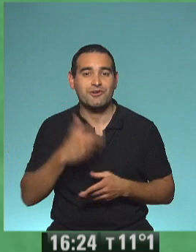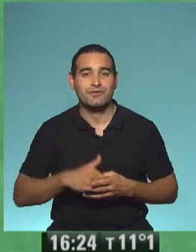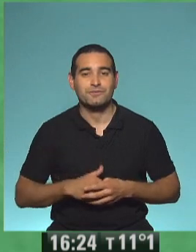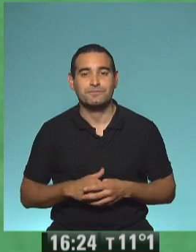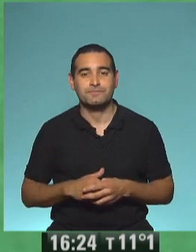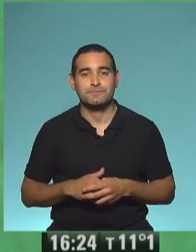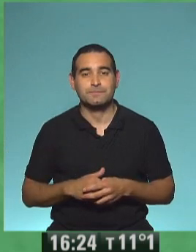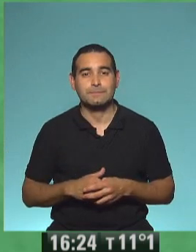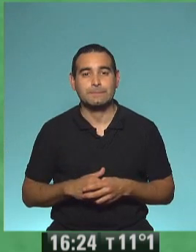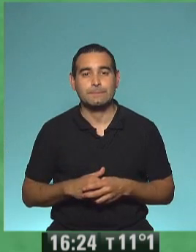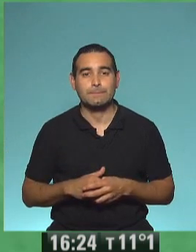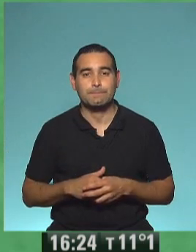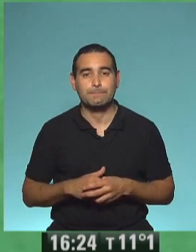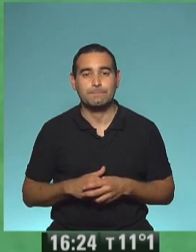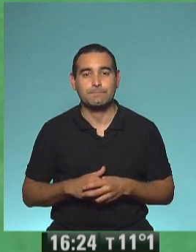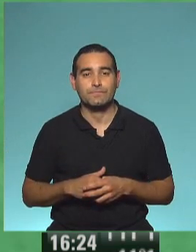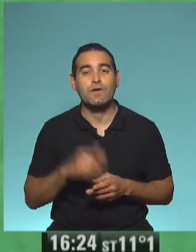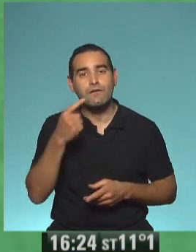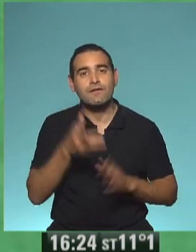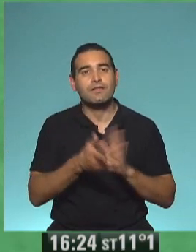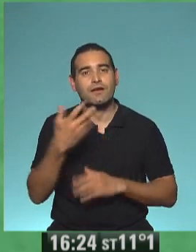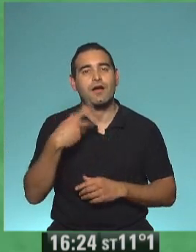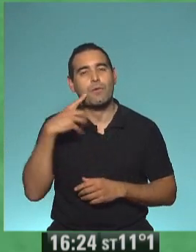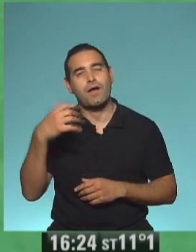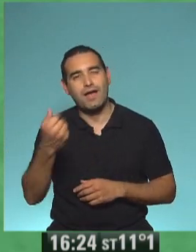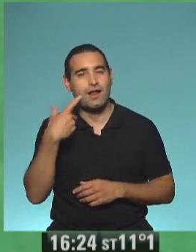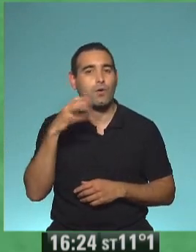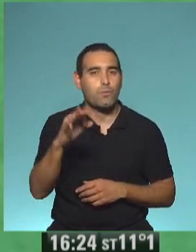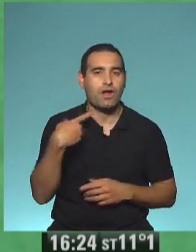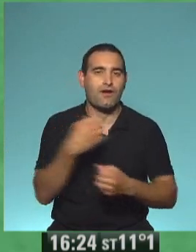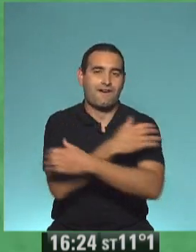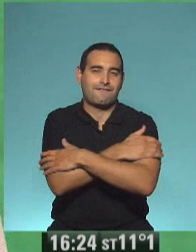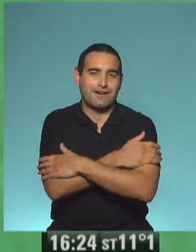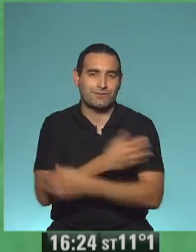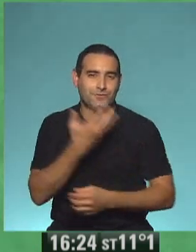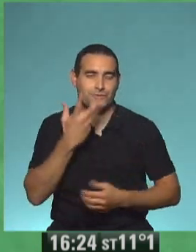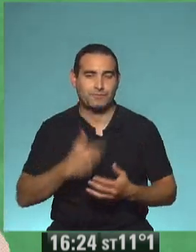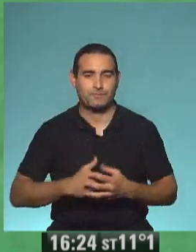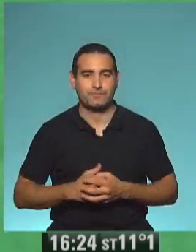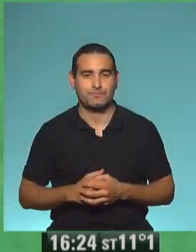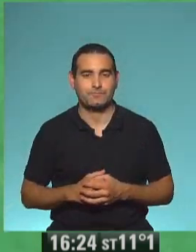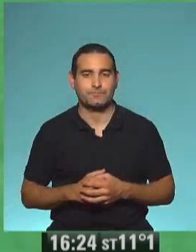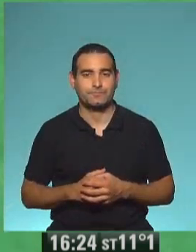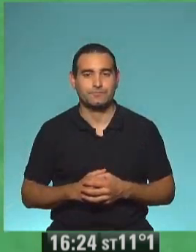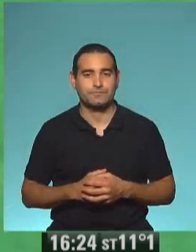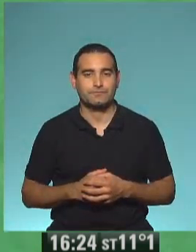Cuando salí, ya voy a darle un abrazo a mi abuela y a mi abuelo. Sí, sí.